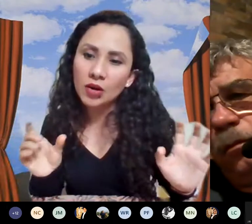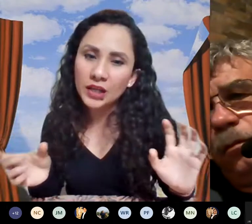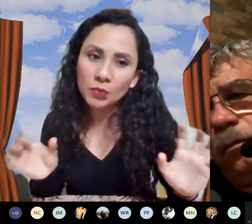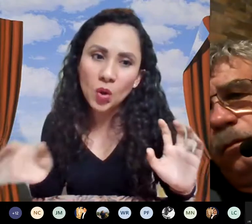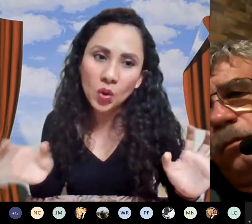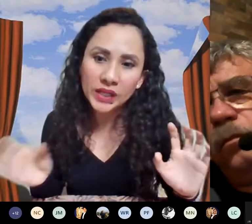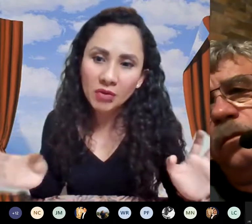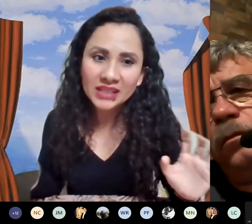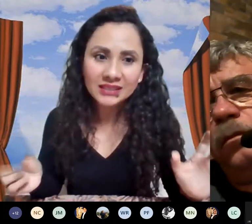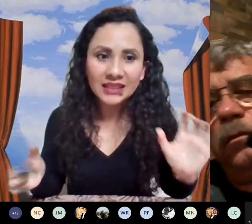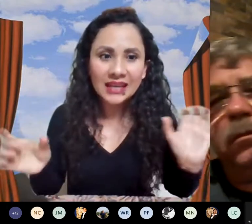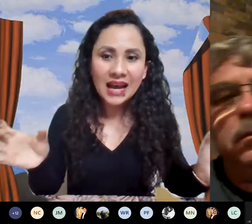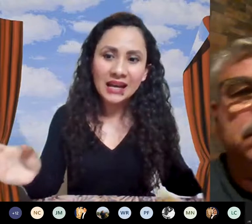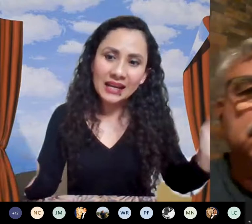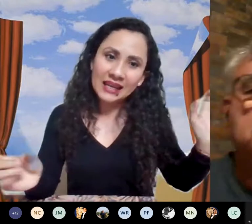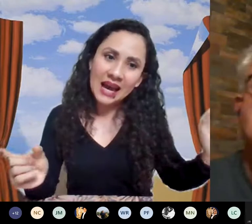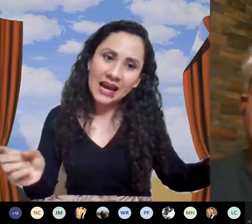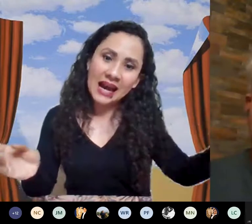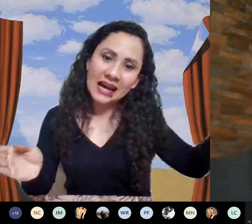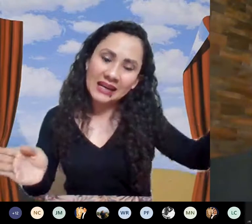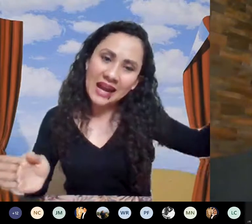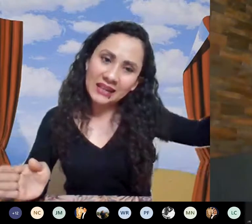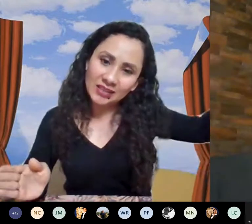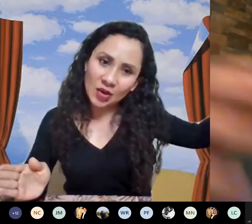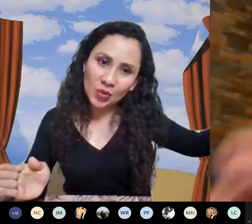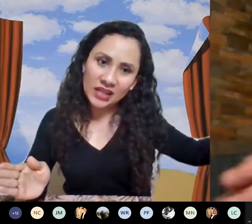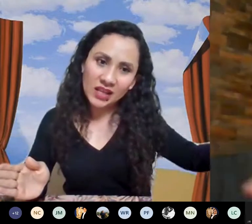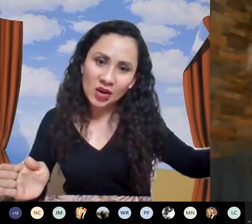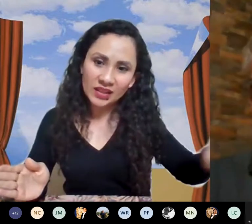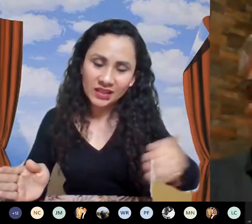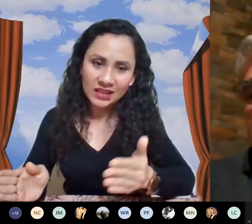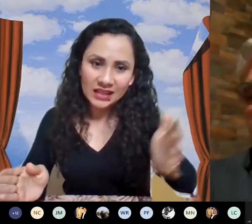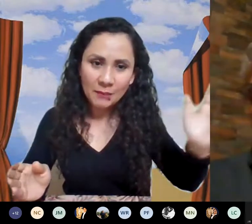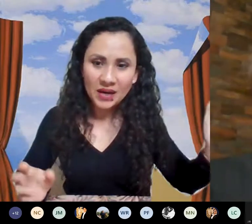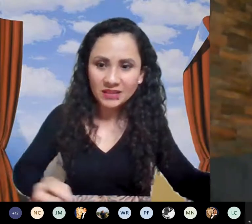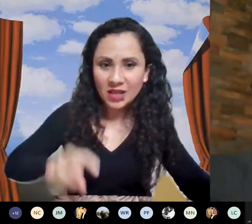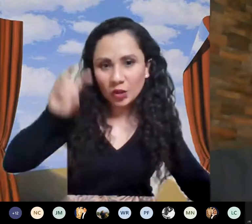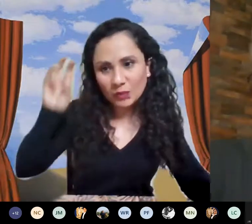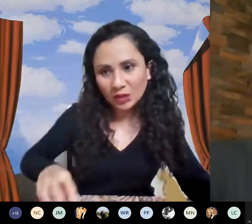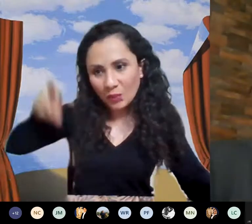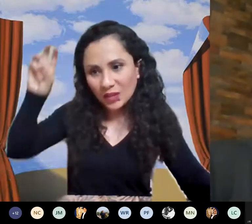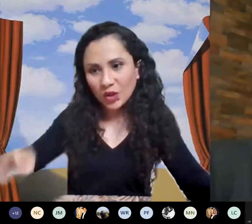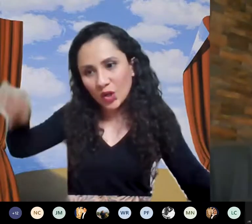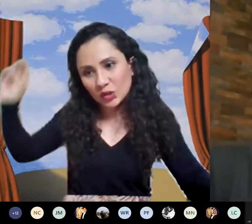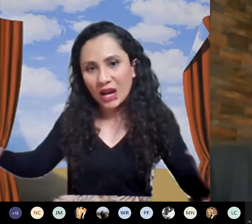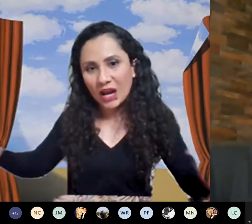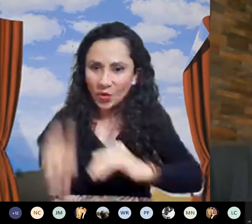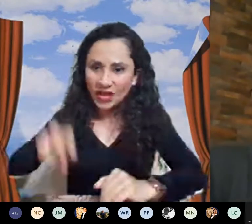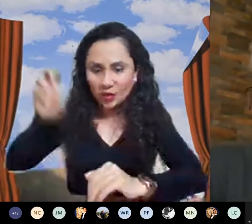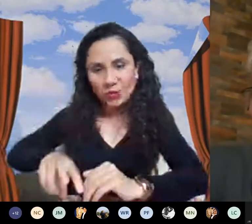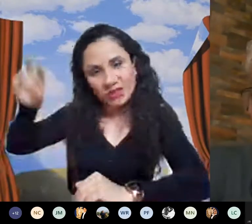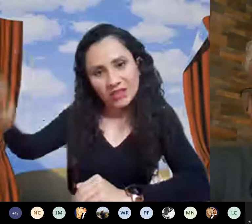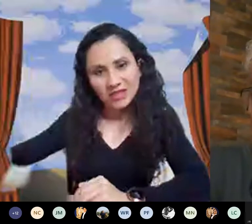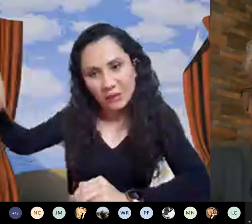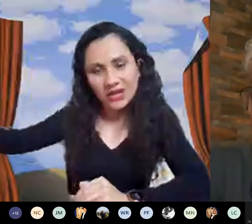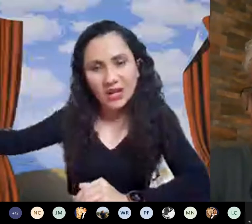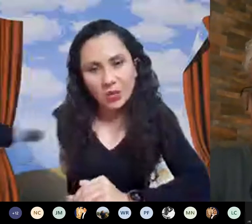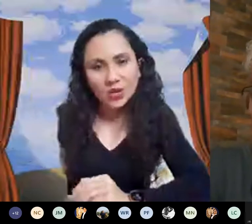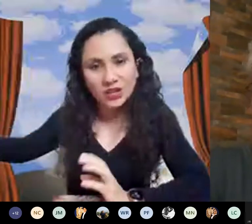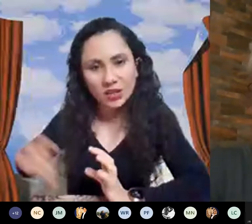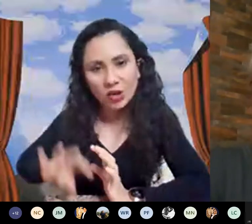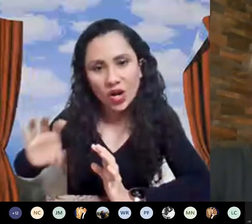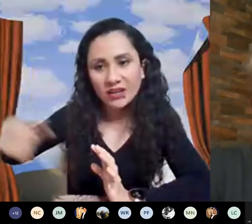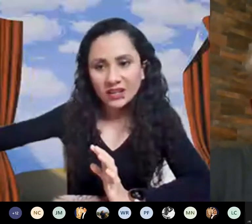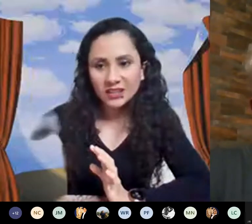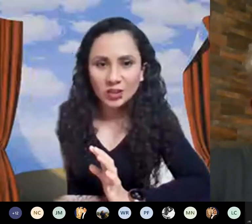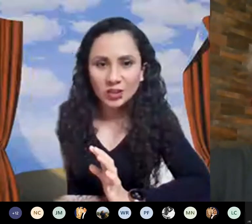un algoritmo o una heurística que agarra y según en el orden en el que aparecen los va tomando y los va acomodando mientras quepan